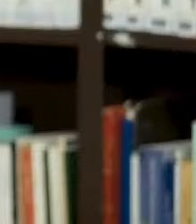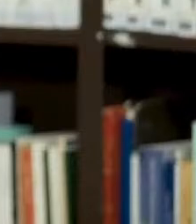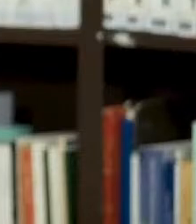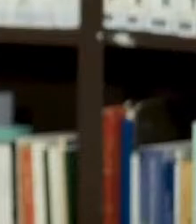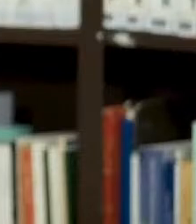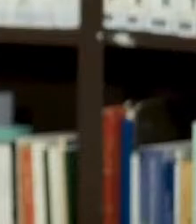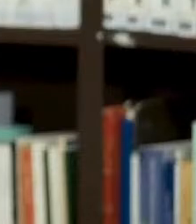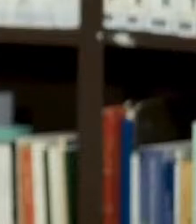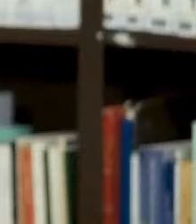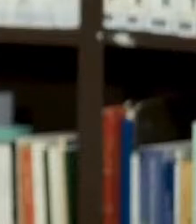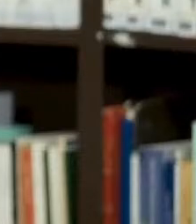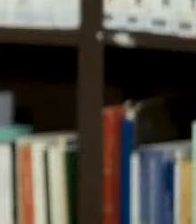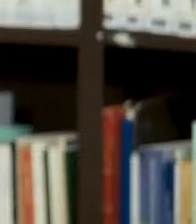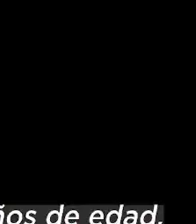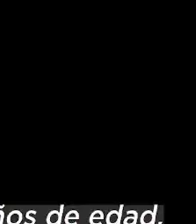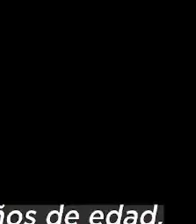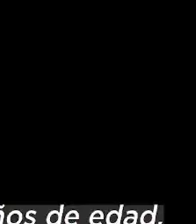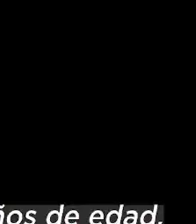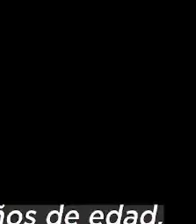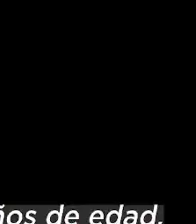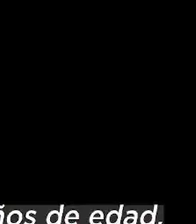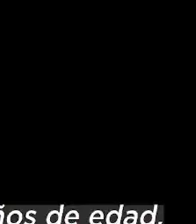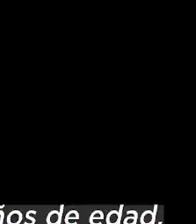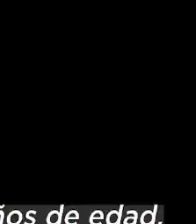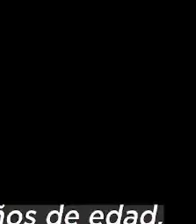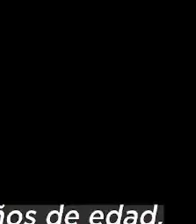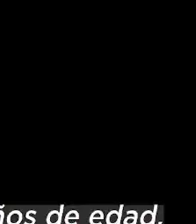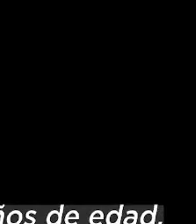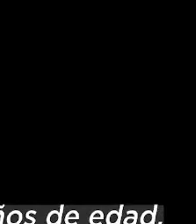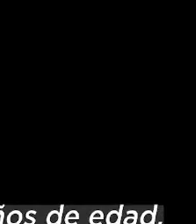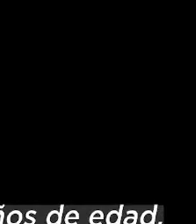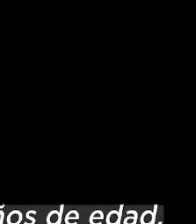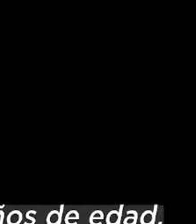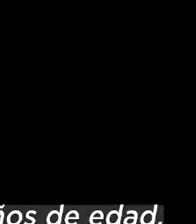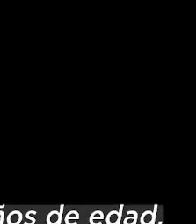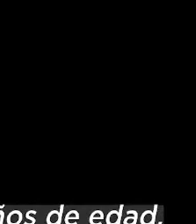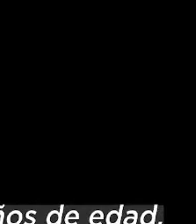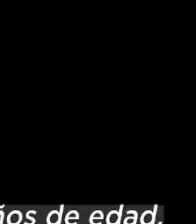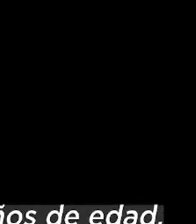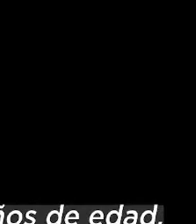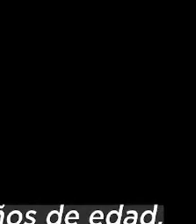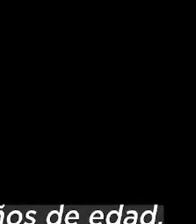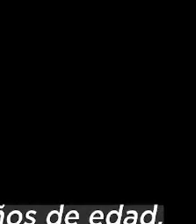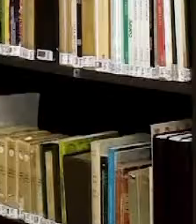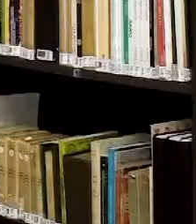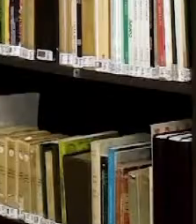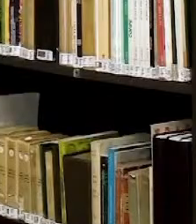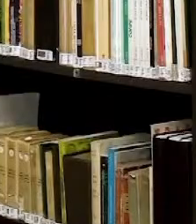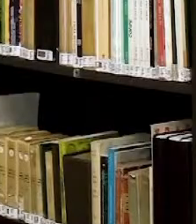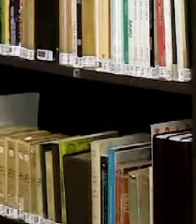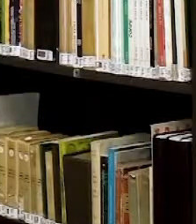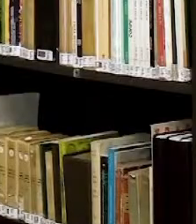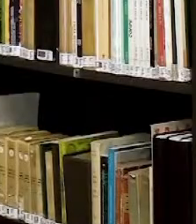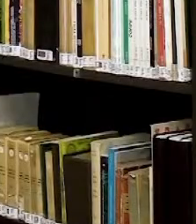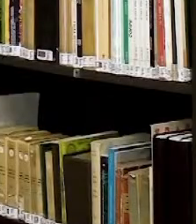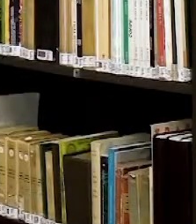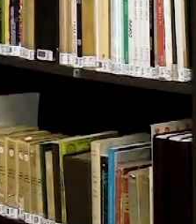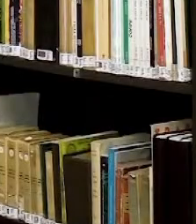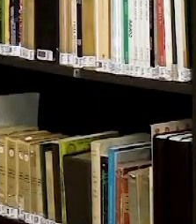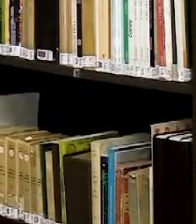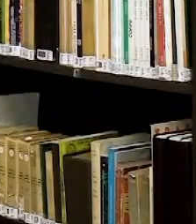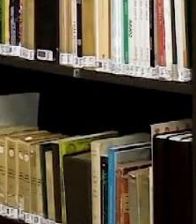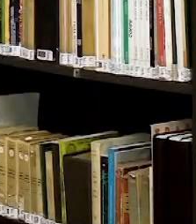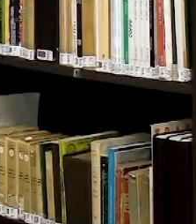ella no fue favorecida digamos Hermila Galindo tiene una participación en la que el feminismo está muy ligado